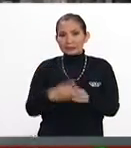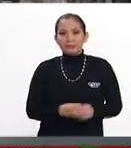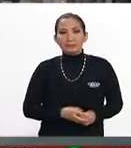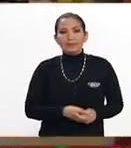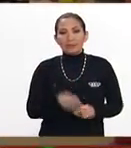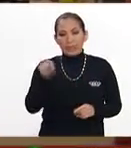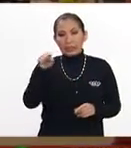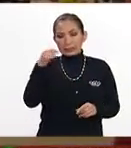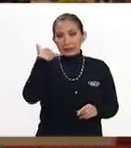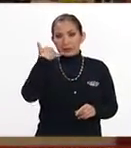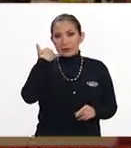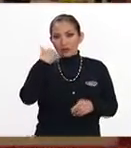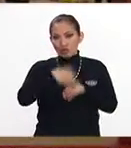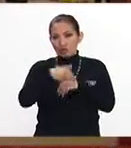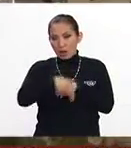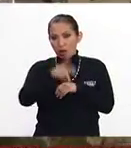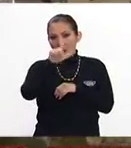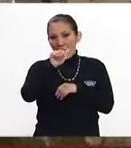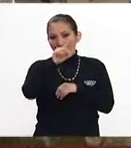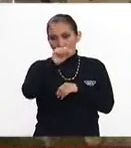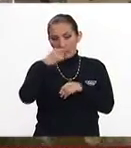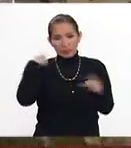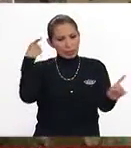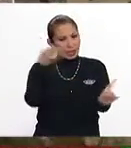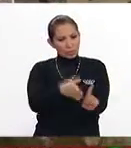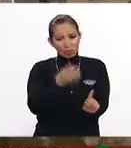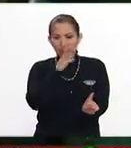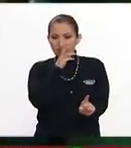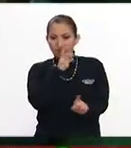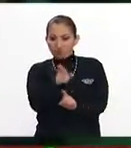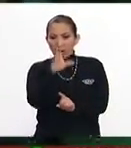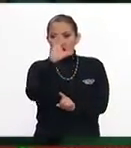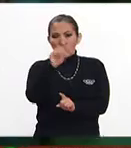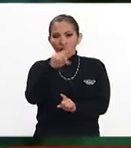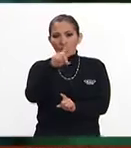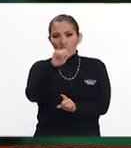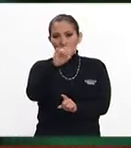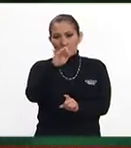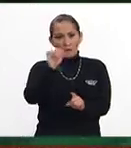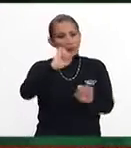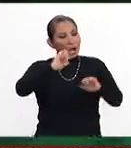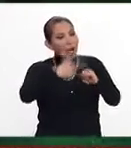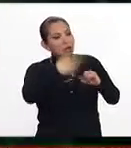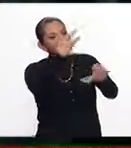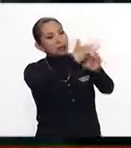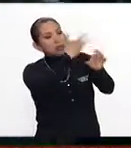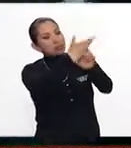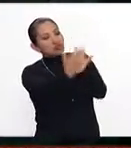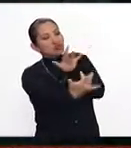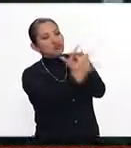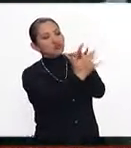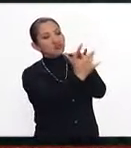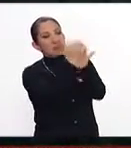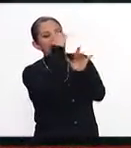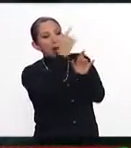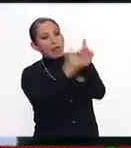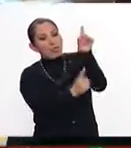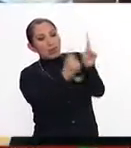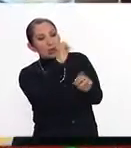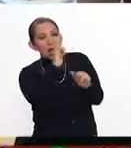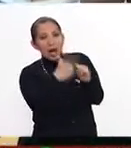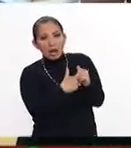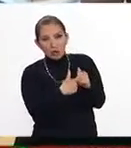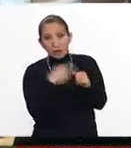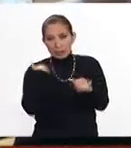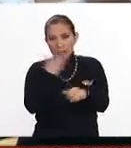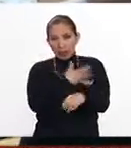Por esta alada estaremos recibiendo directamente en la CONCEP llamadas de cualquier parte de los Estados Unidos para contestar estas dudas. Tenemos